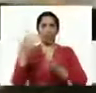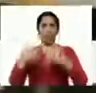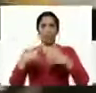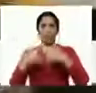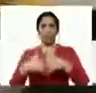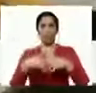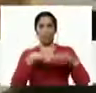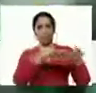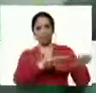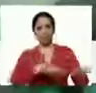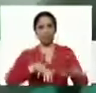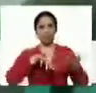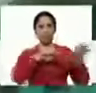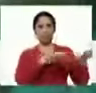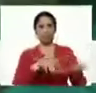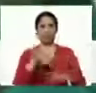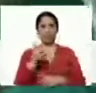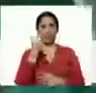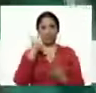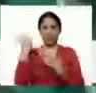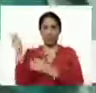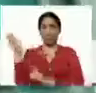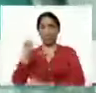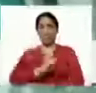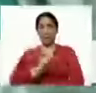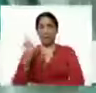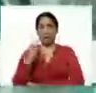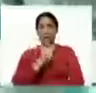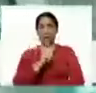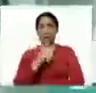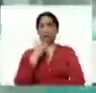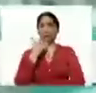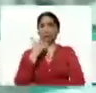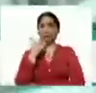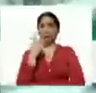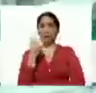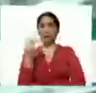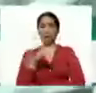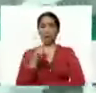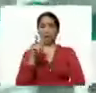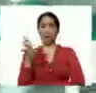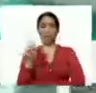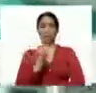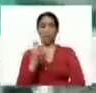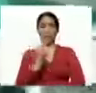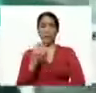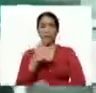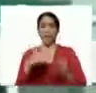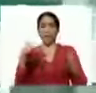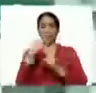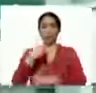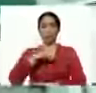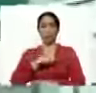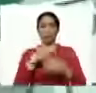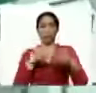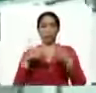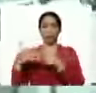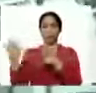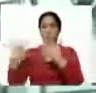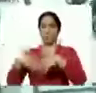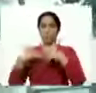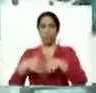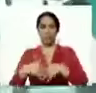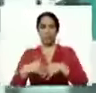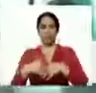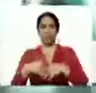trilladora que está aquí y en los meses venideros máximo dos meses estaremos inaugurando esta planta trilladora